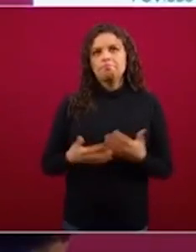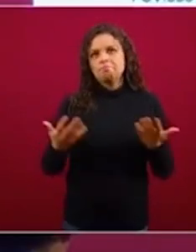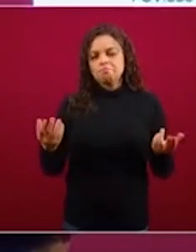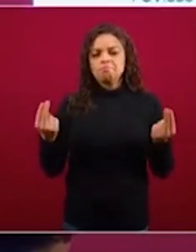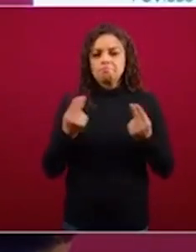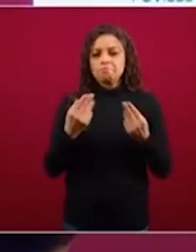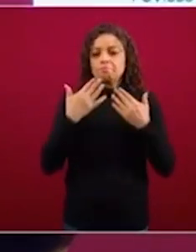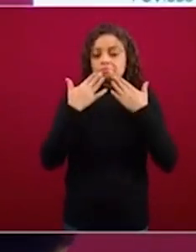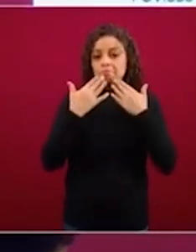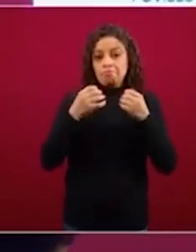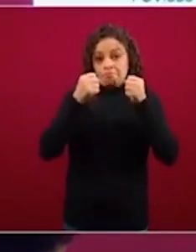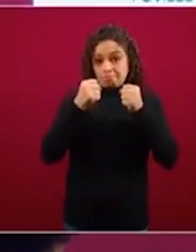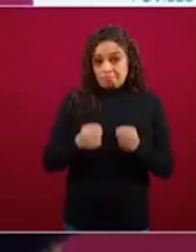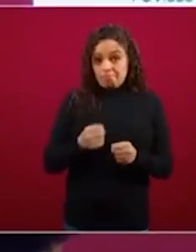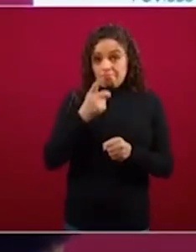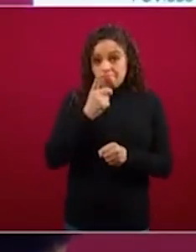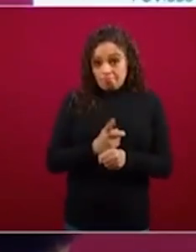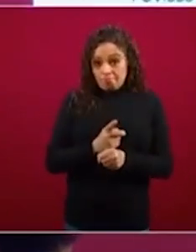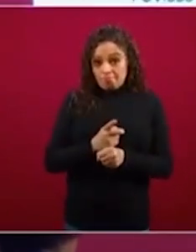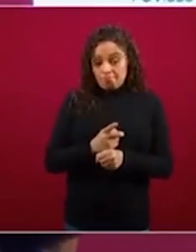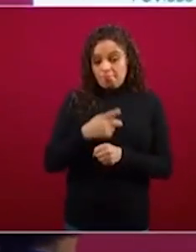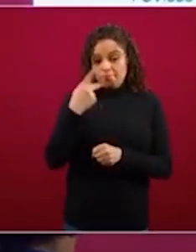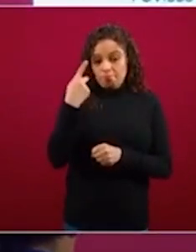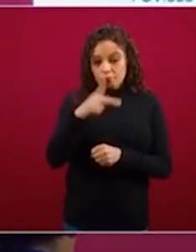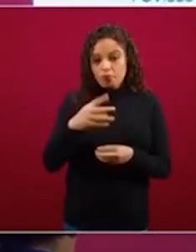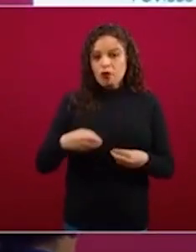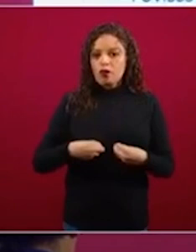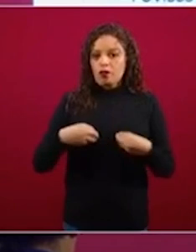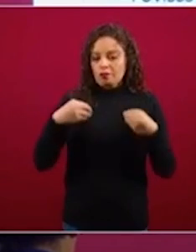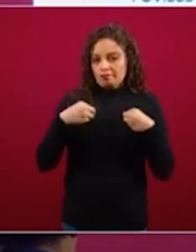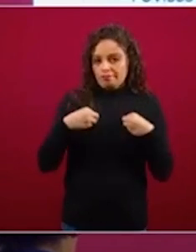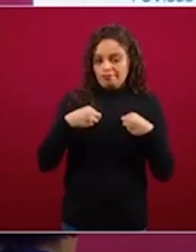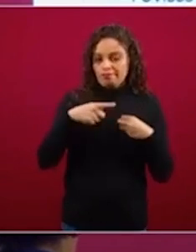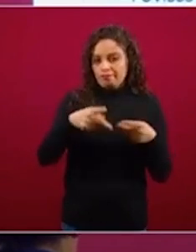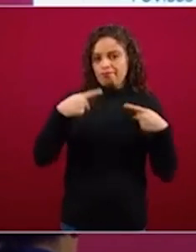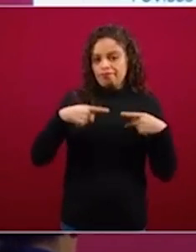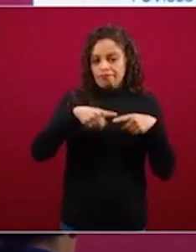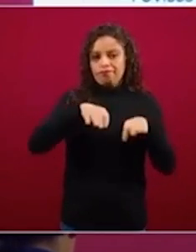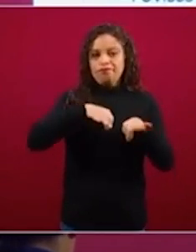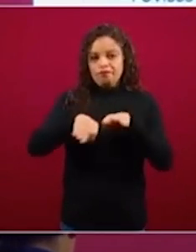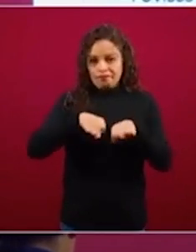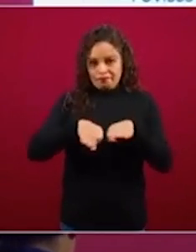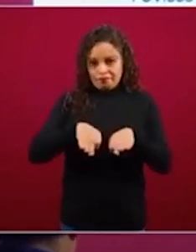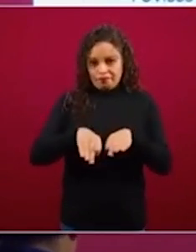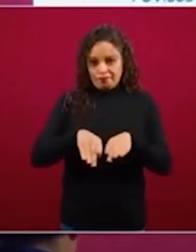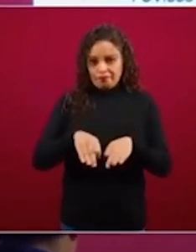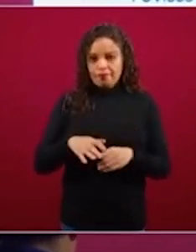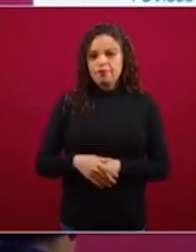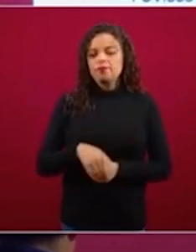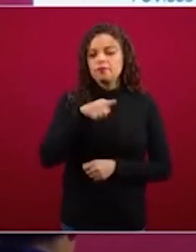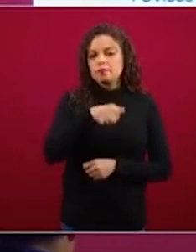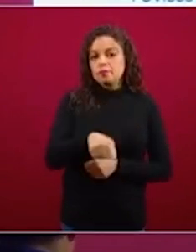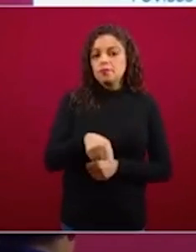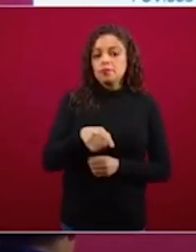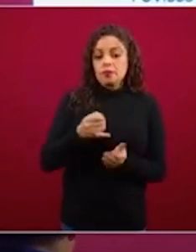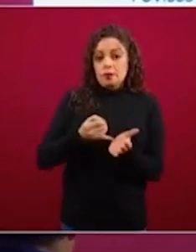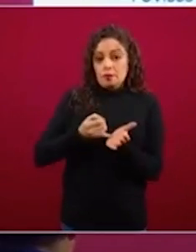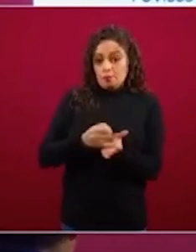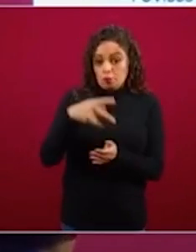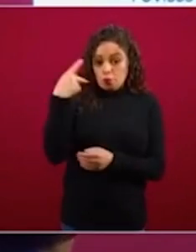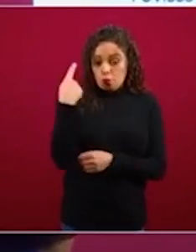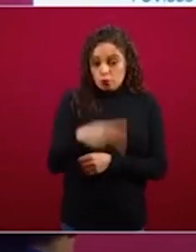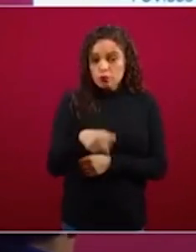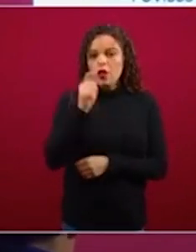y la calidad de la vivienda de los trabajadores. El acreditado decide quién lo apoya en el proceso constructivo, qué